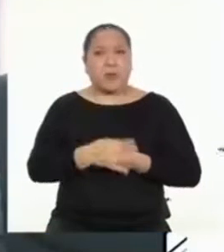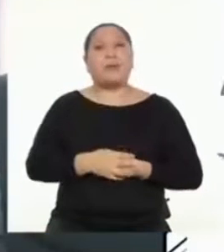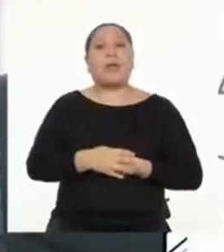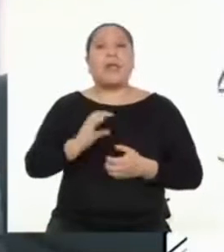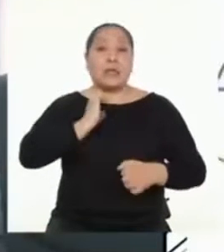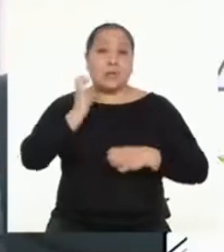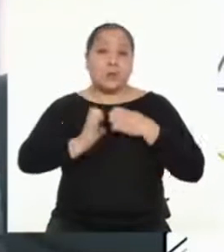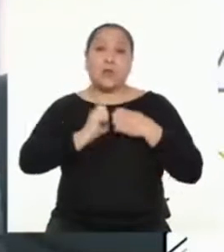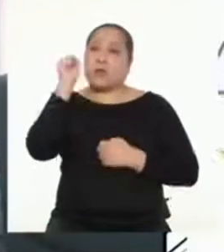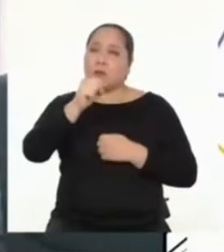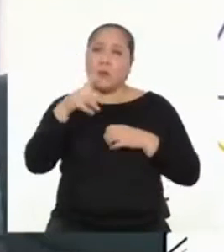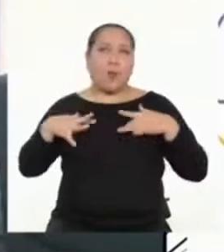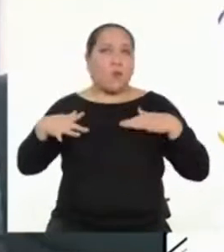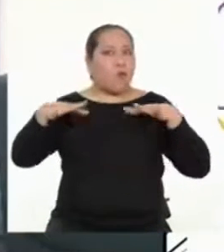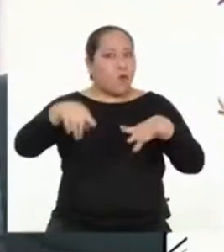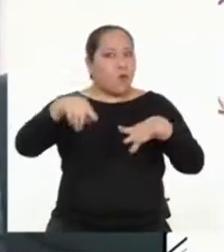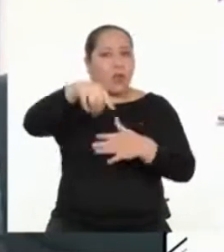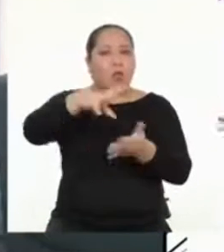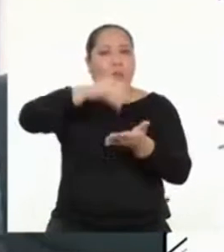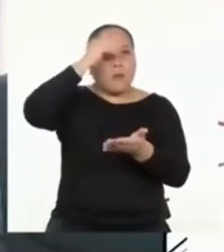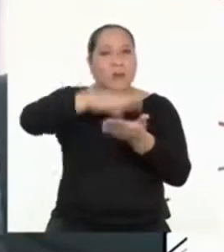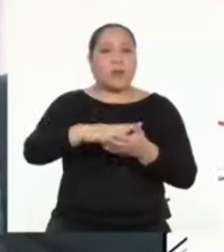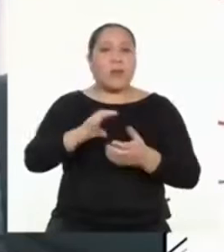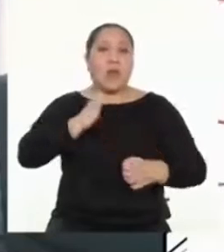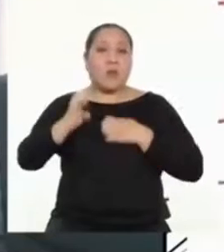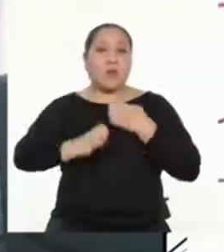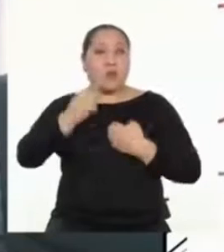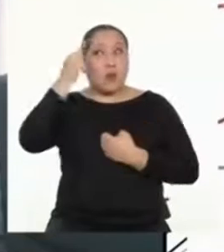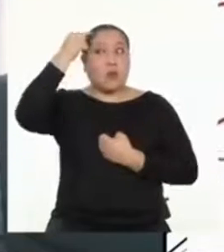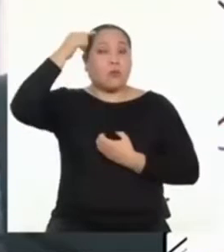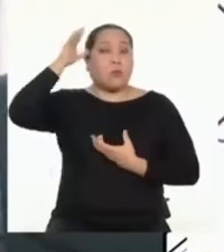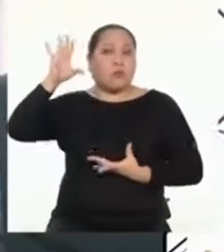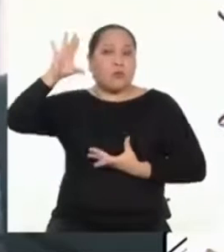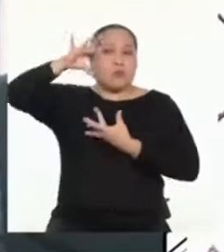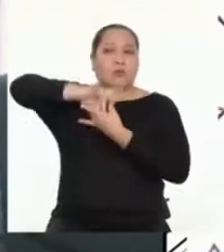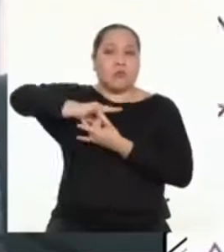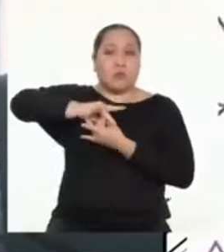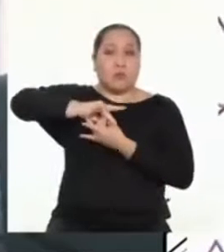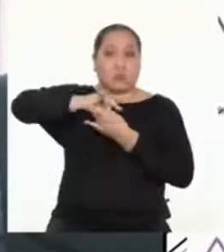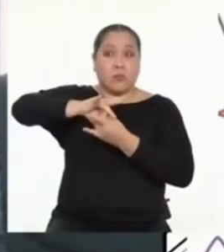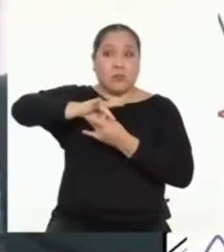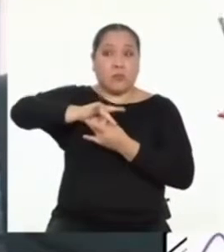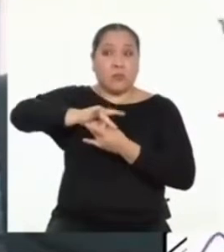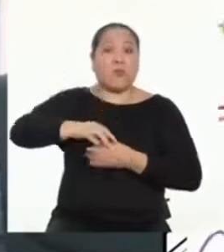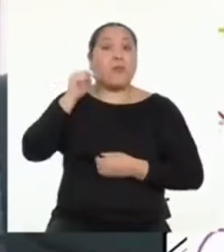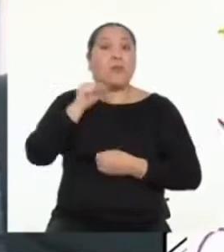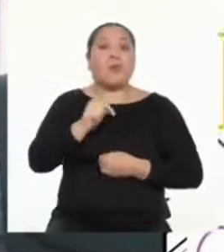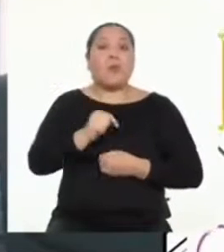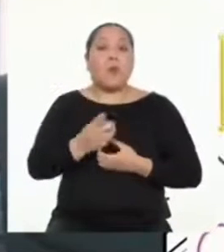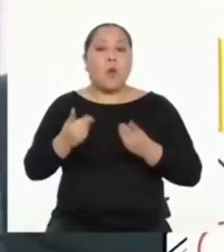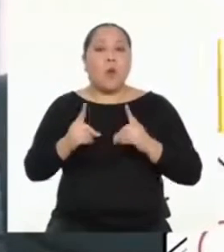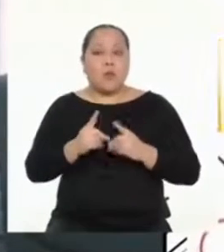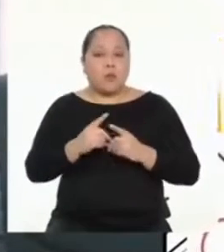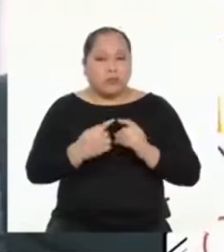Las emociones influyen mucho en el aprendizaje. La emoción y la cognición están totalmente relacionadas. Cuando